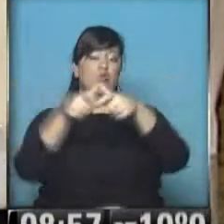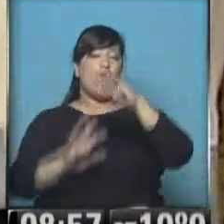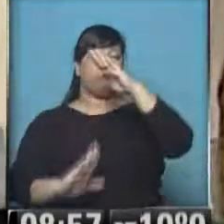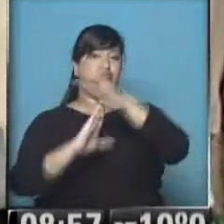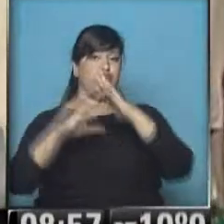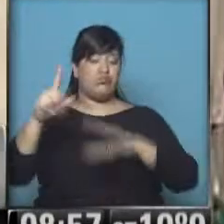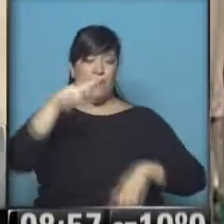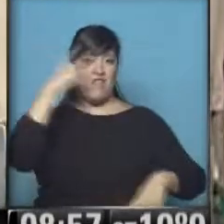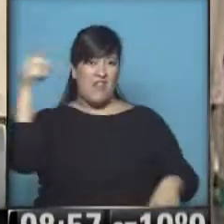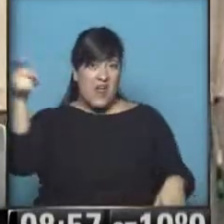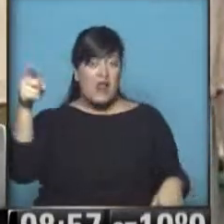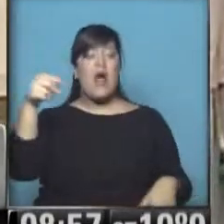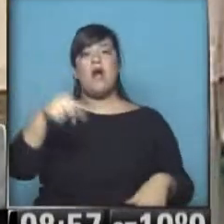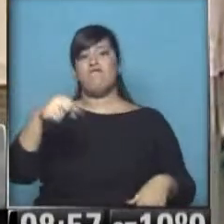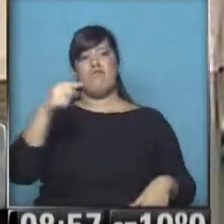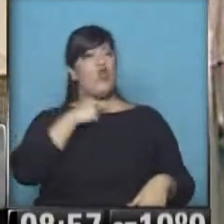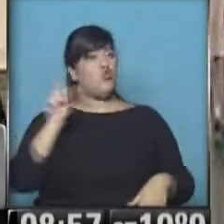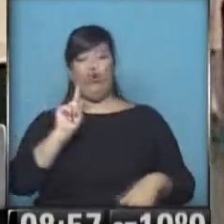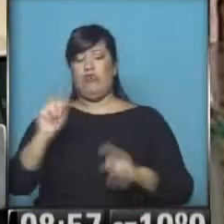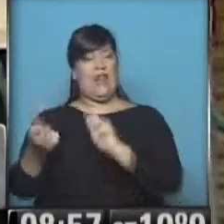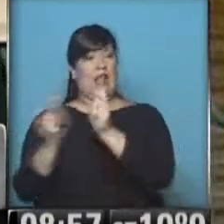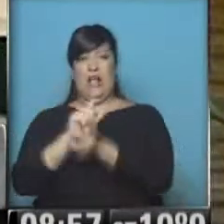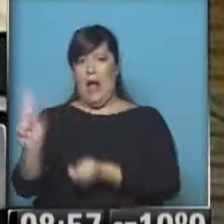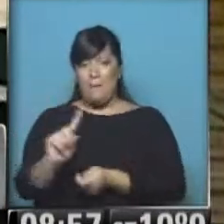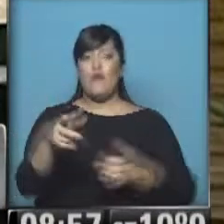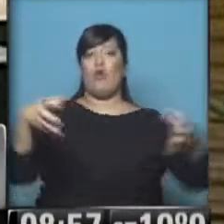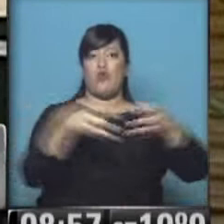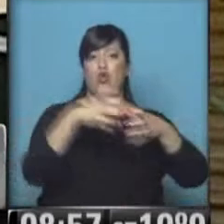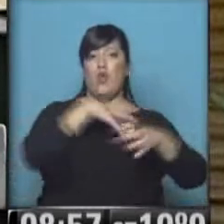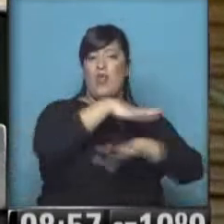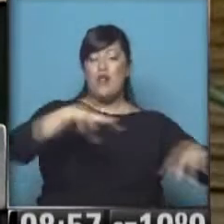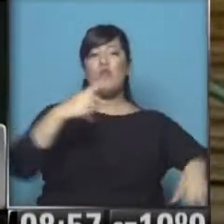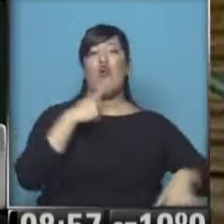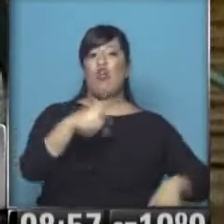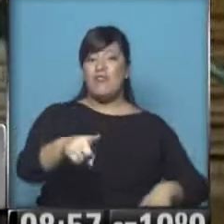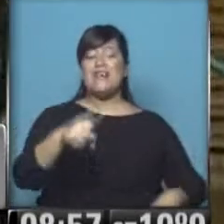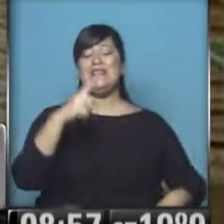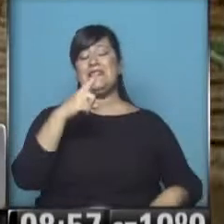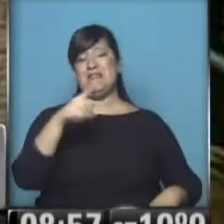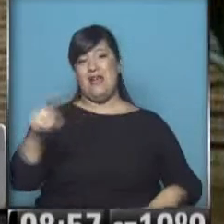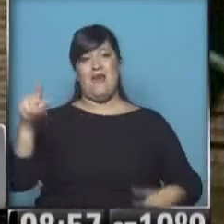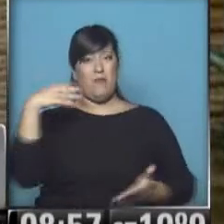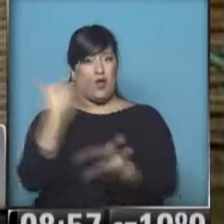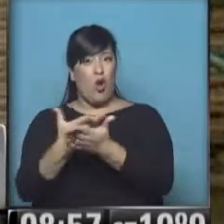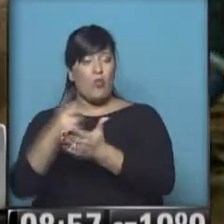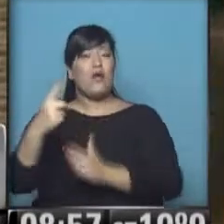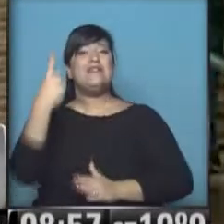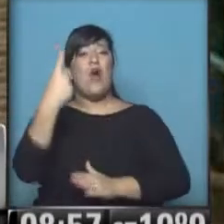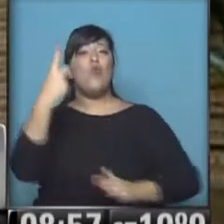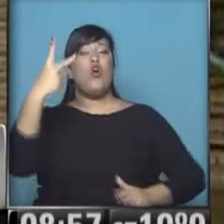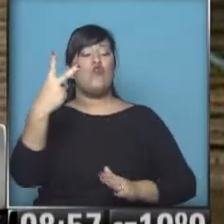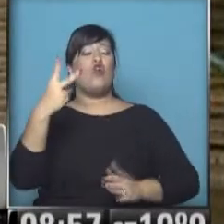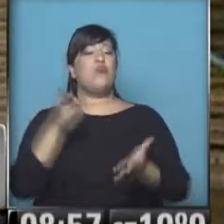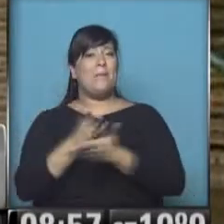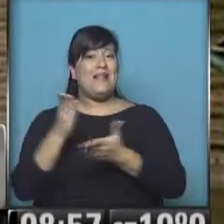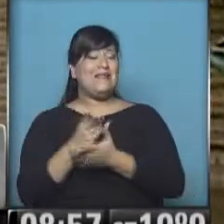oponen a esta reforma que ellos argumentan, estaría elevando de una a dos las materias que puedan desaprobar los